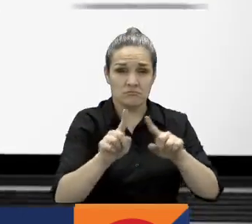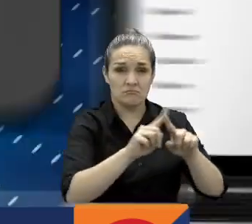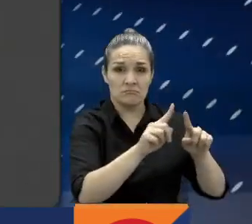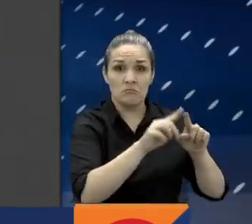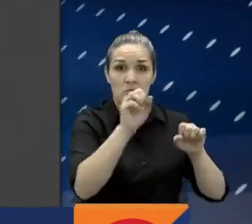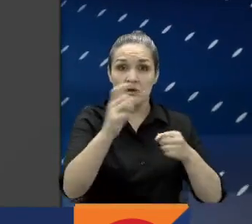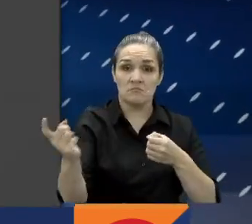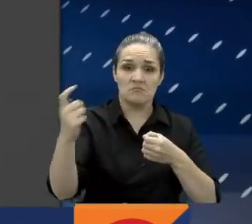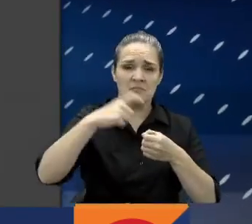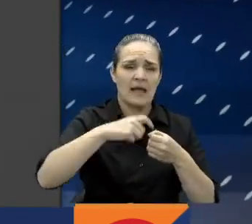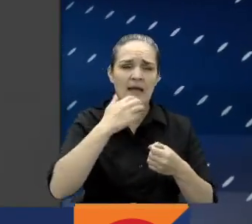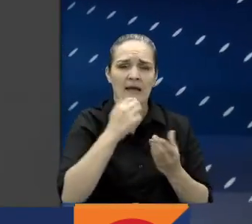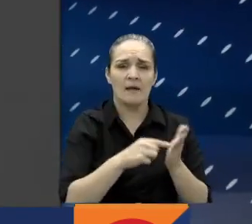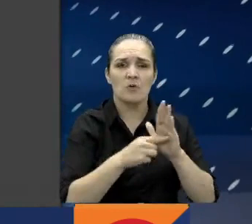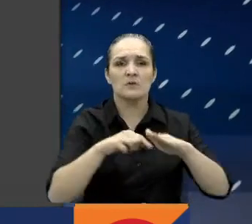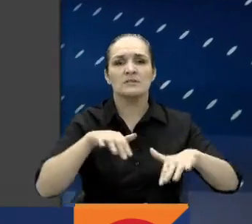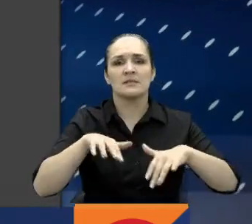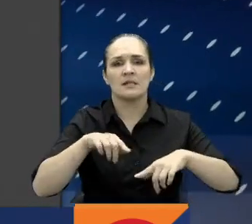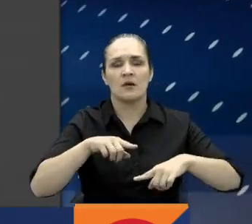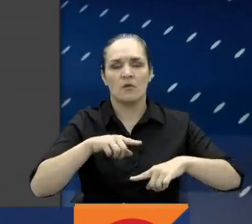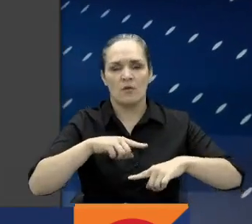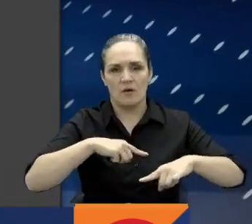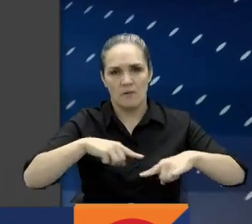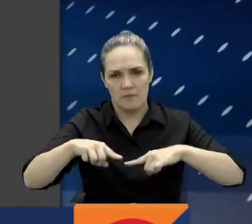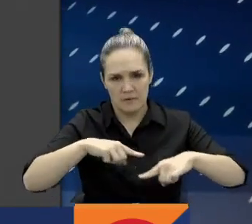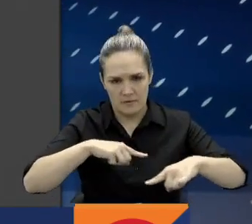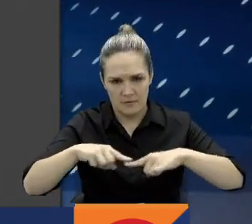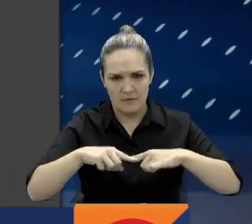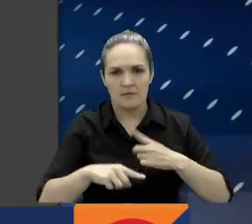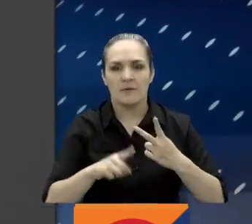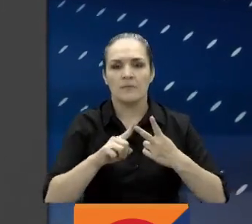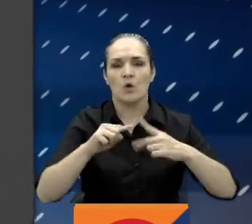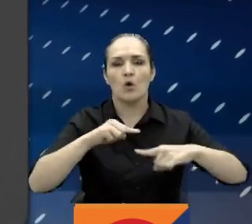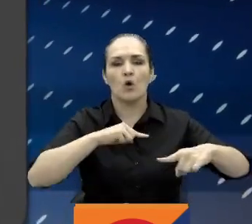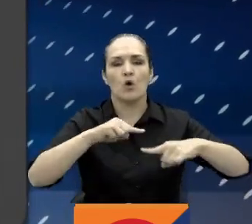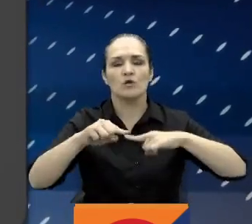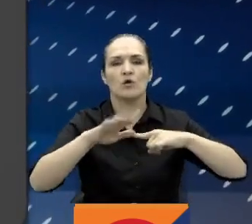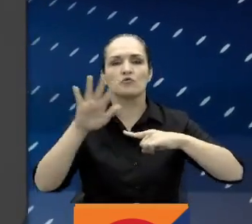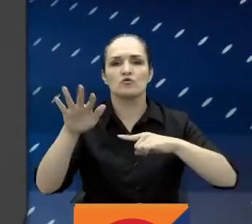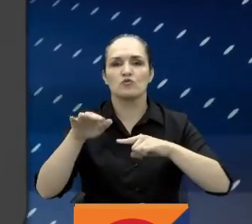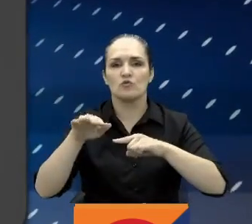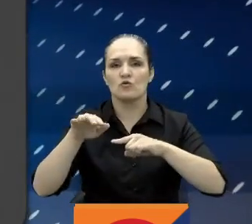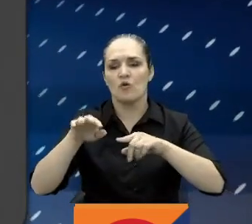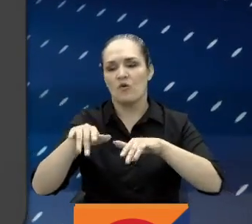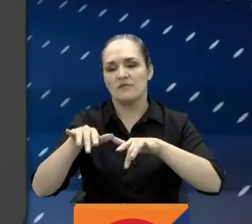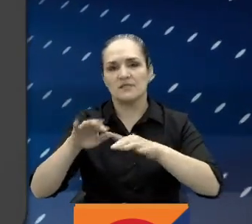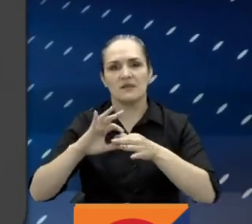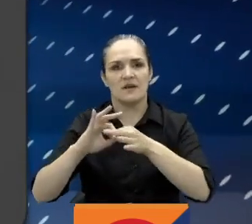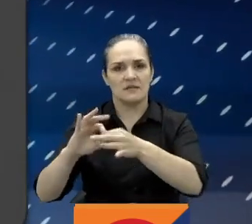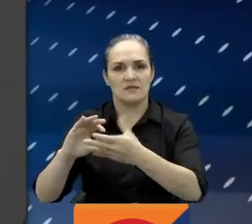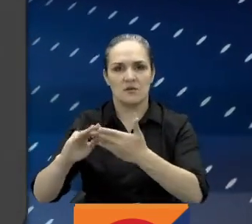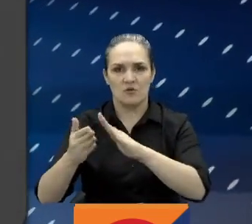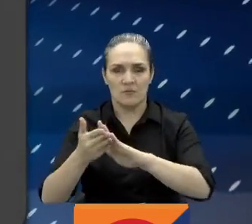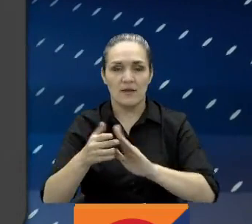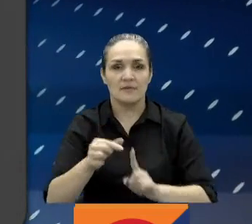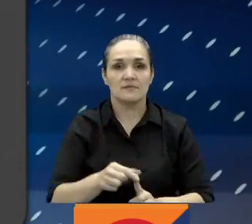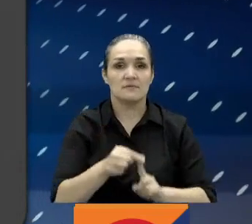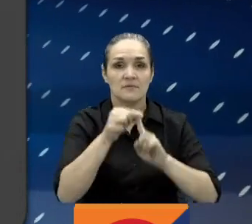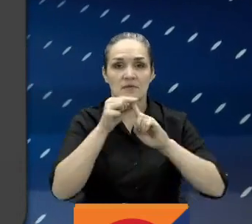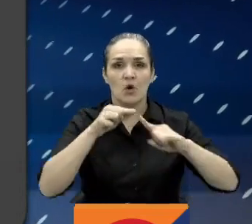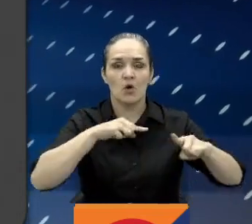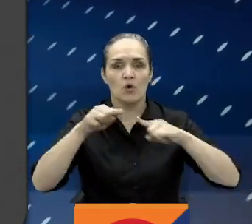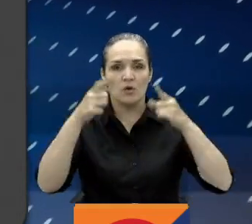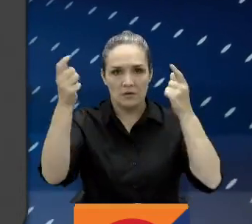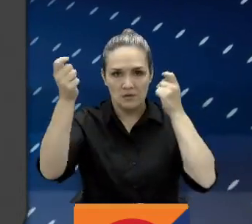disposición como Secretario administrativo, coordinador de la oficina de enlace comunitario, especialista en coordinación de contenido